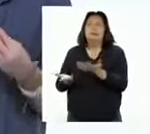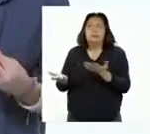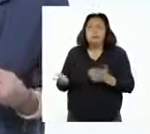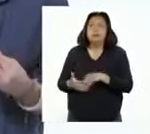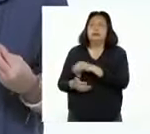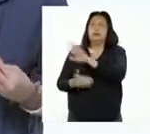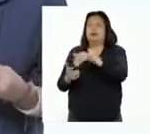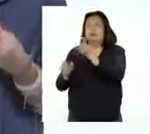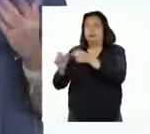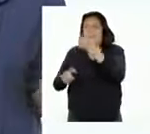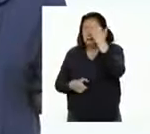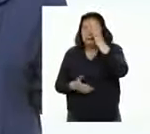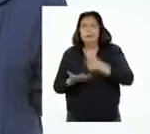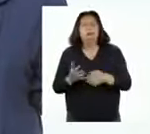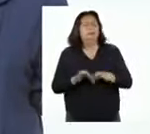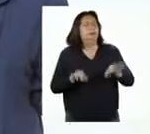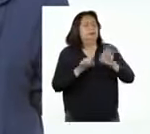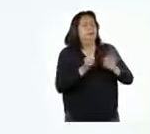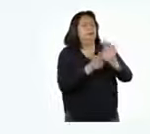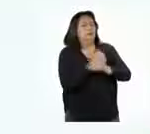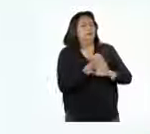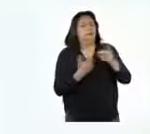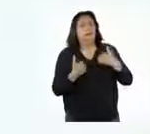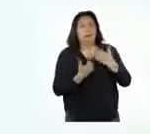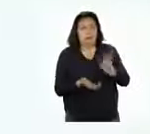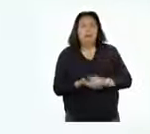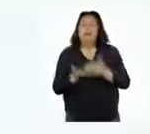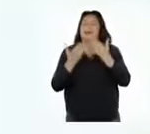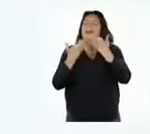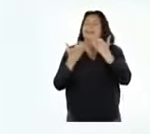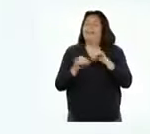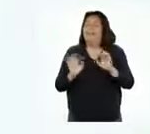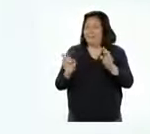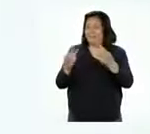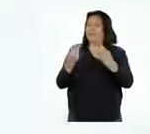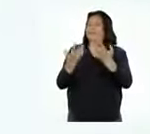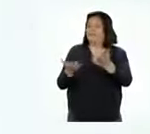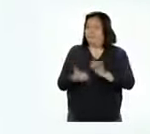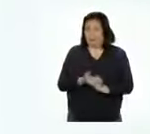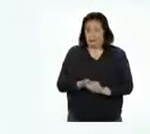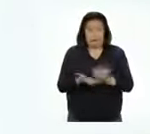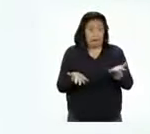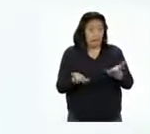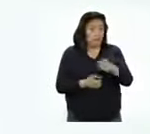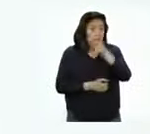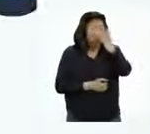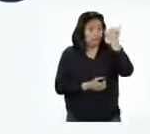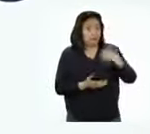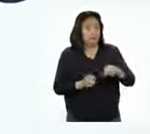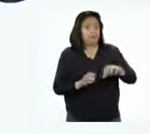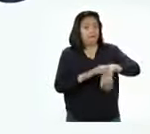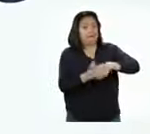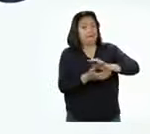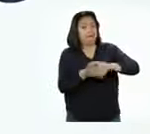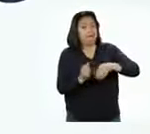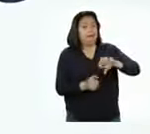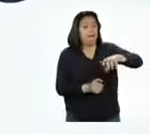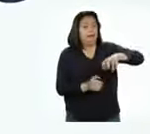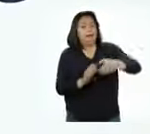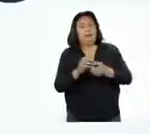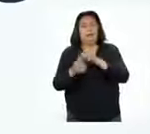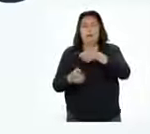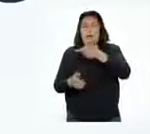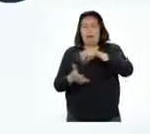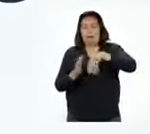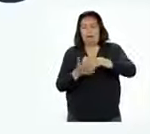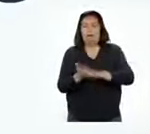importante como el cuidado y la protección de los animales. Gracias por estar con nosotros. Eso sí, no se olviden de lavarse muy bien las manos con agua